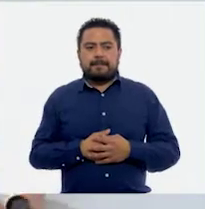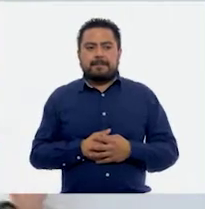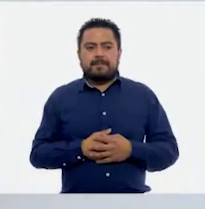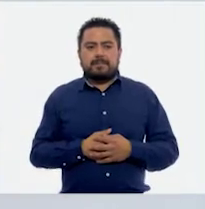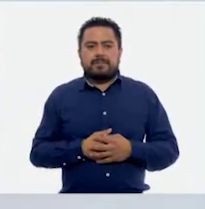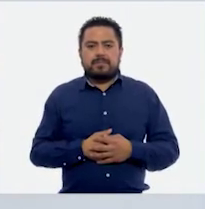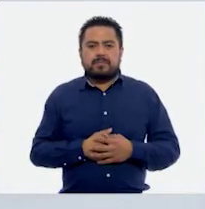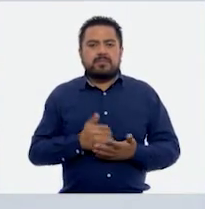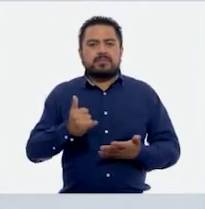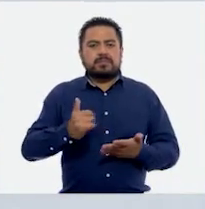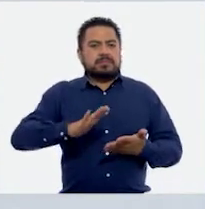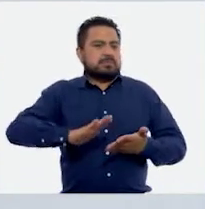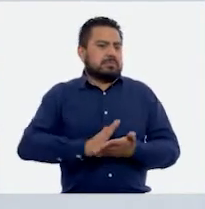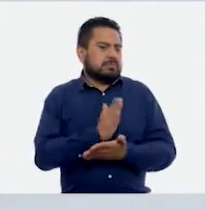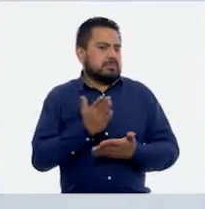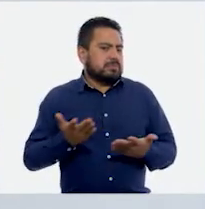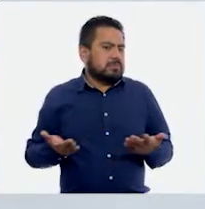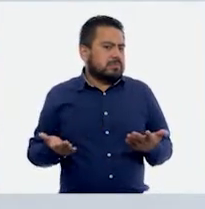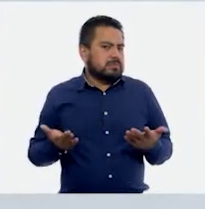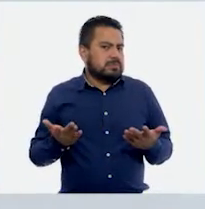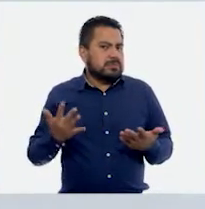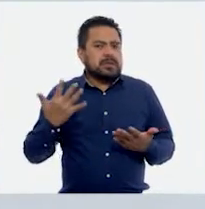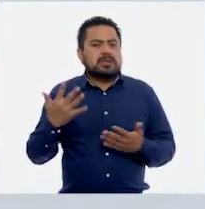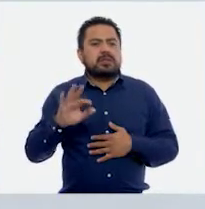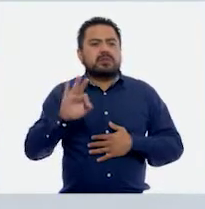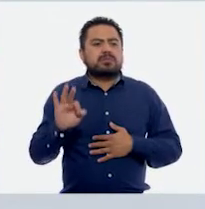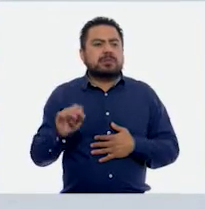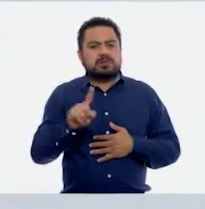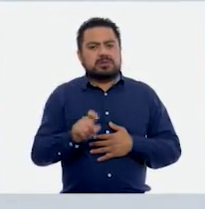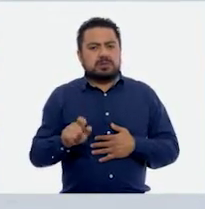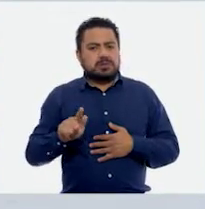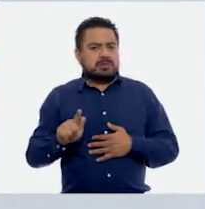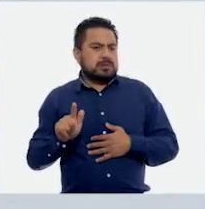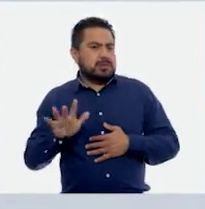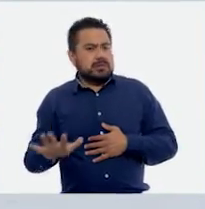Y el del 5% es 175.